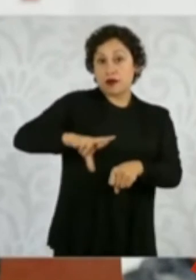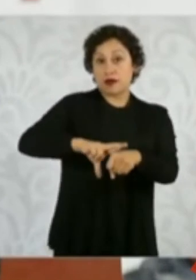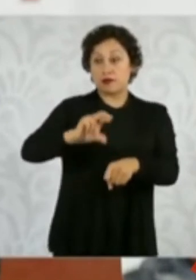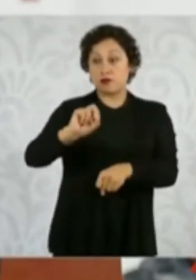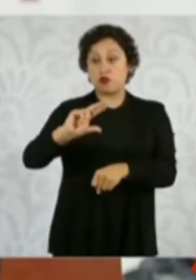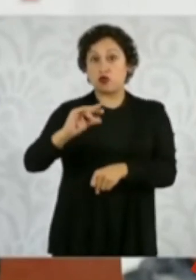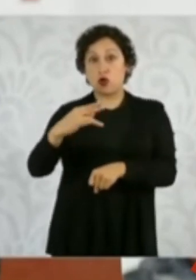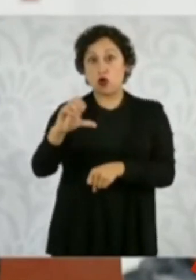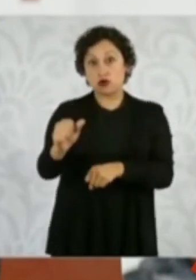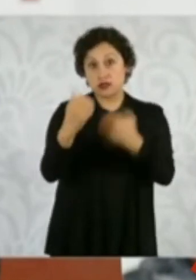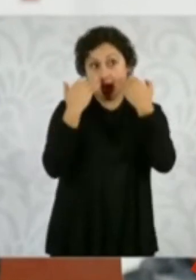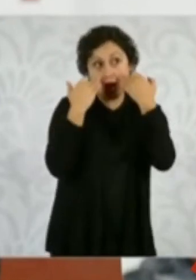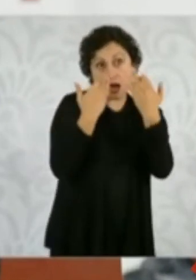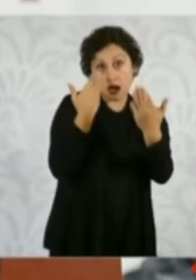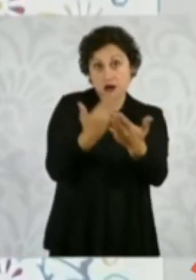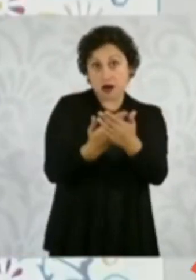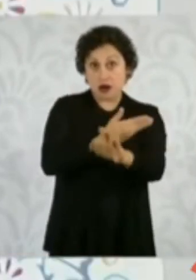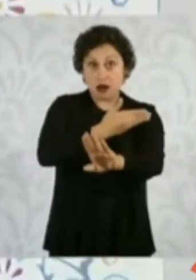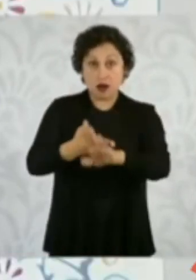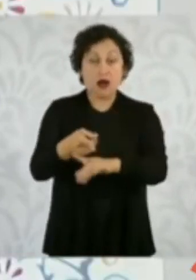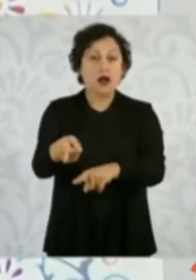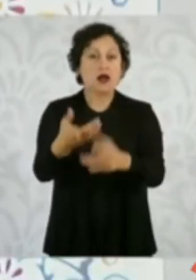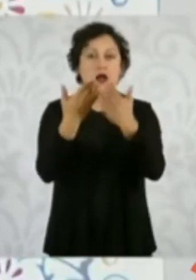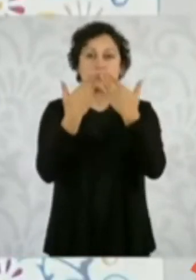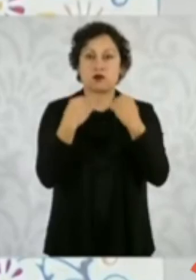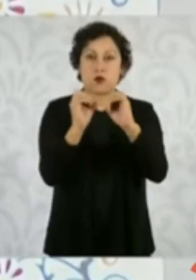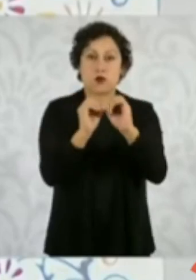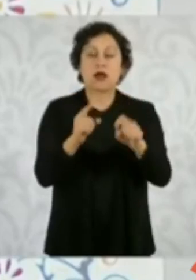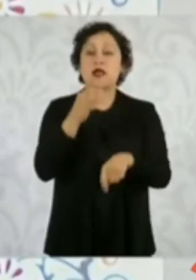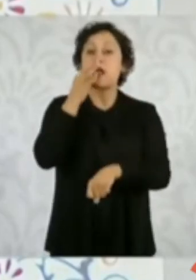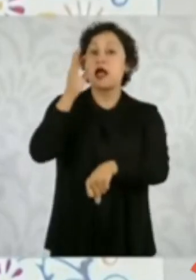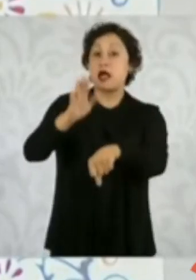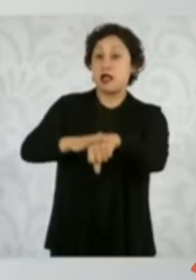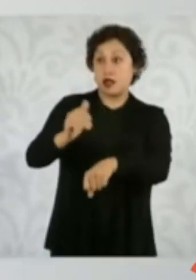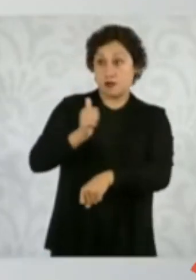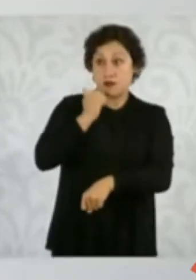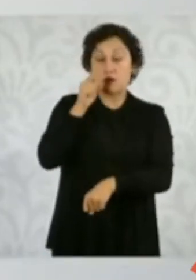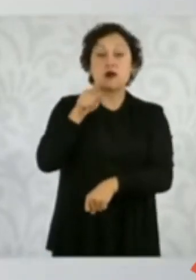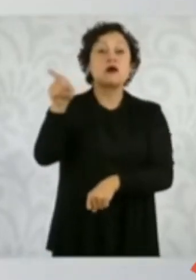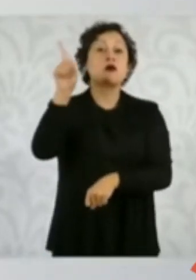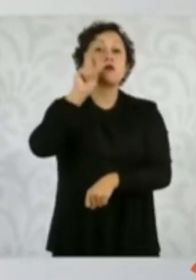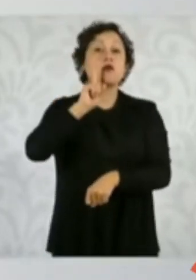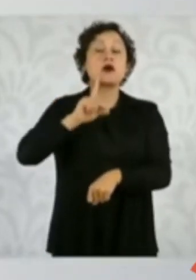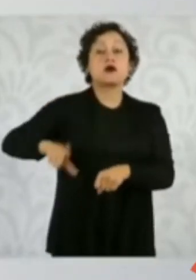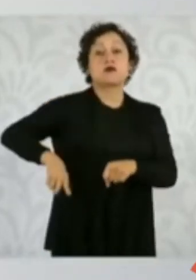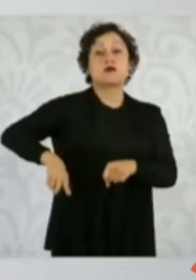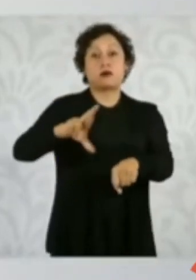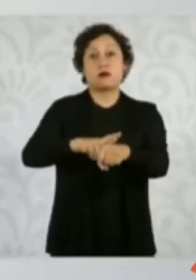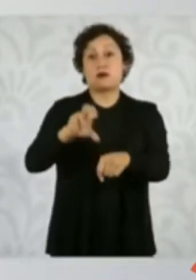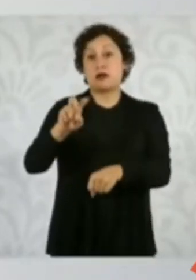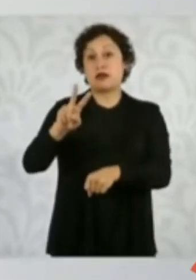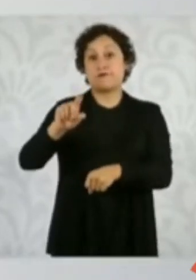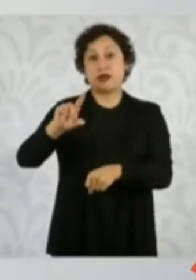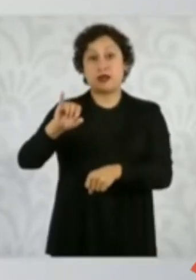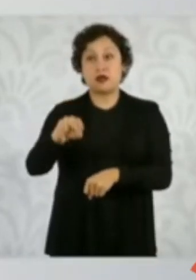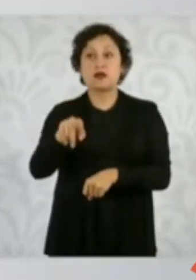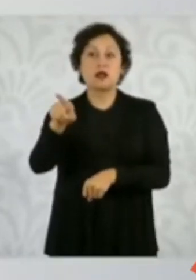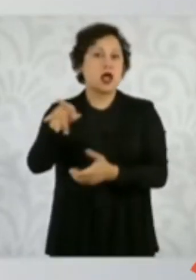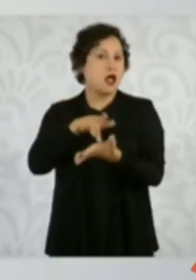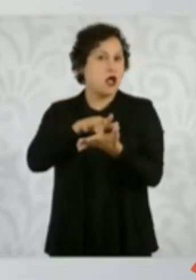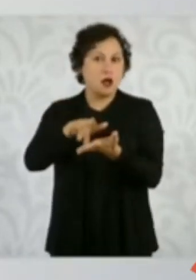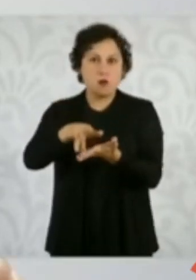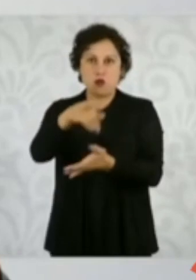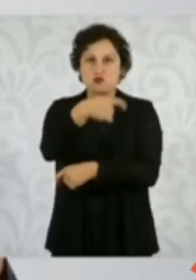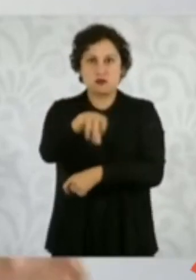aprovecho para decir que la gobernadora Evelyn Salgado tiene todo nuestro apoyo, todo nuestro apoyo y que vamos a